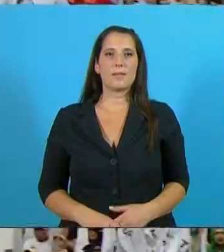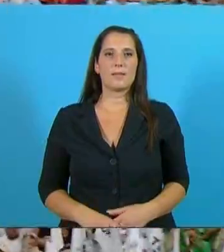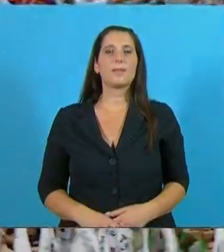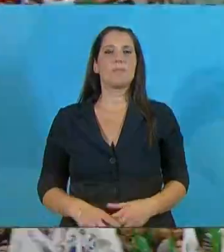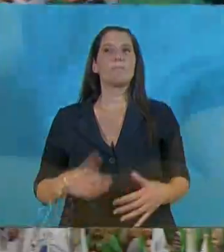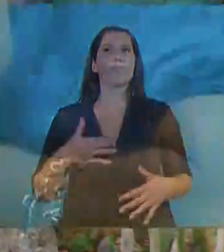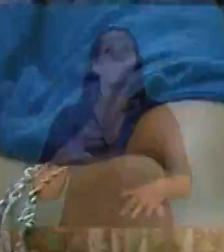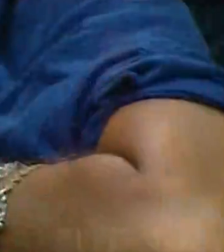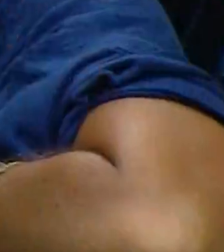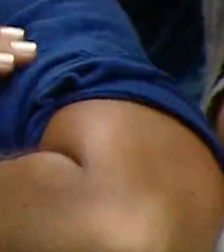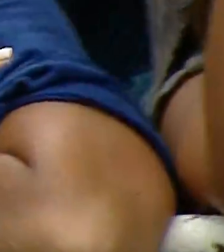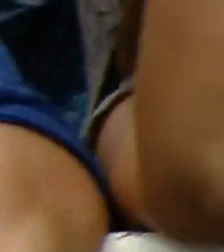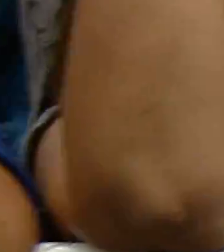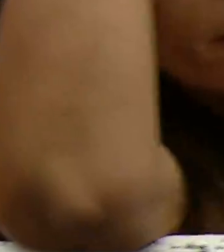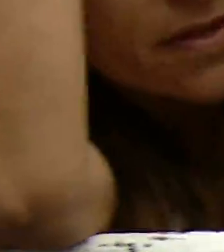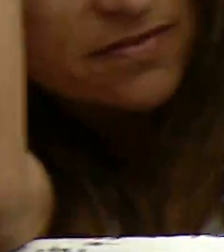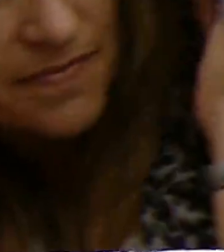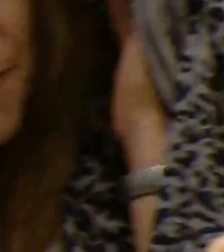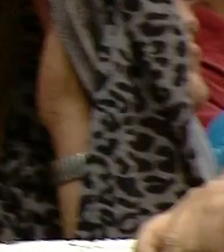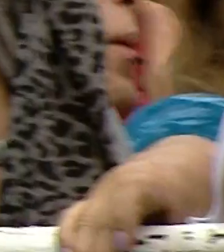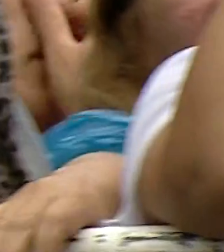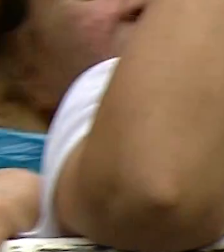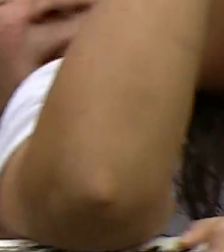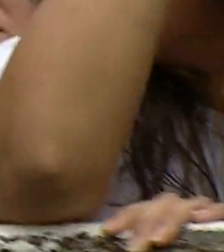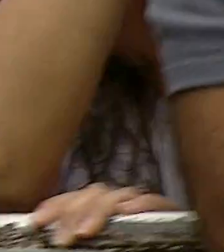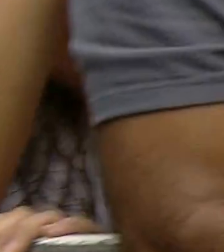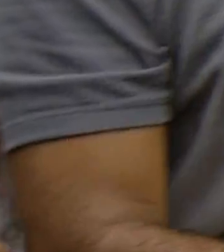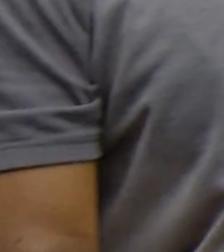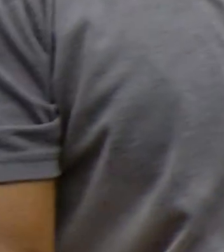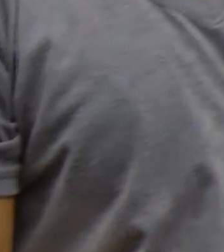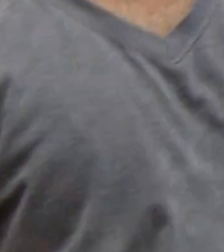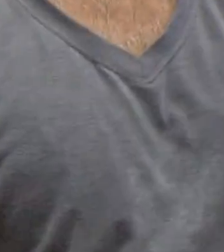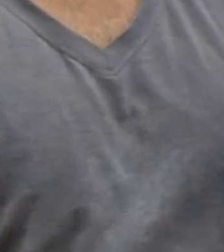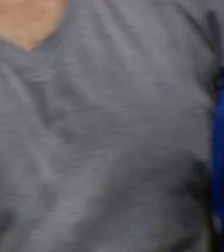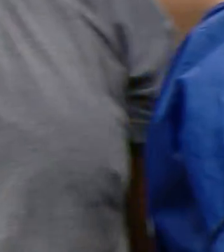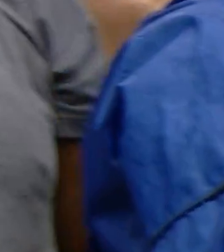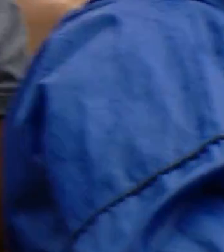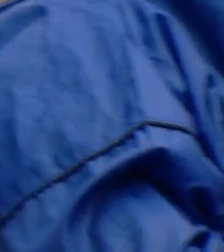Sé que estoy cumpliendo un sueño de muchos, pero